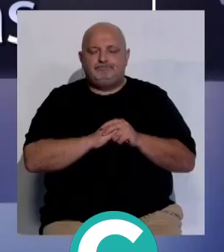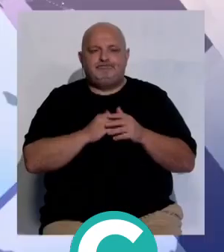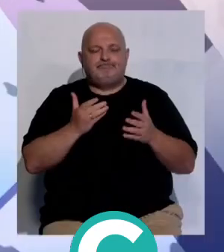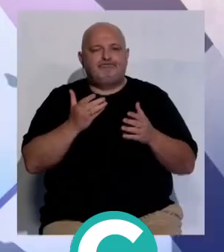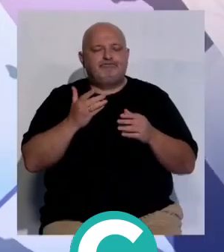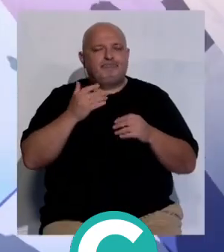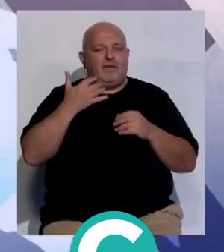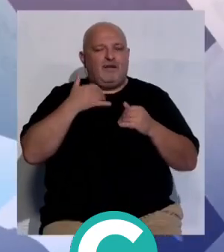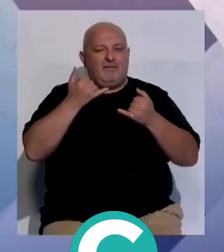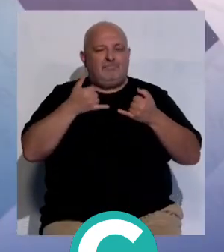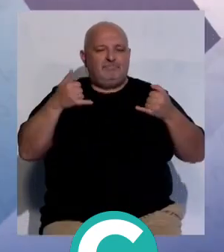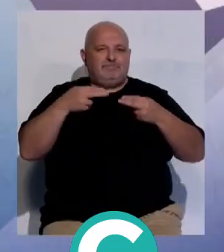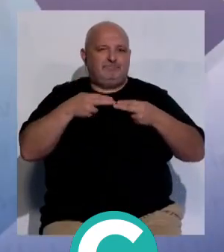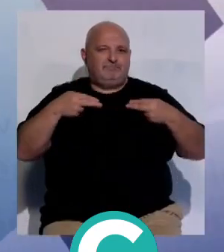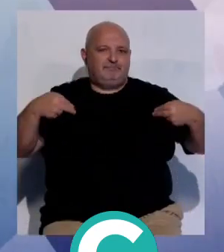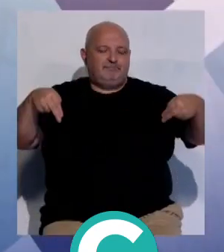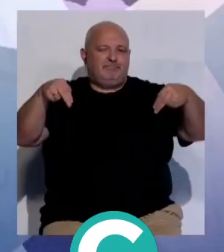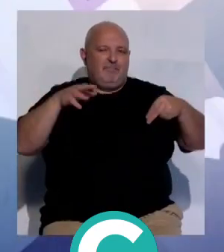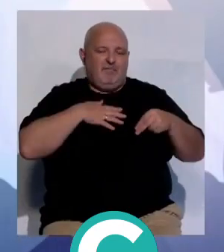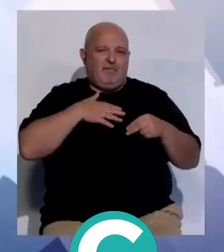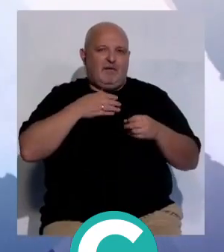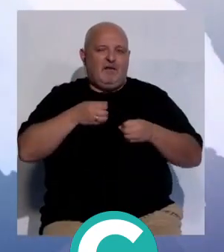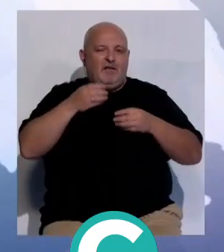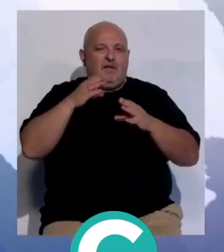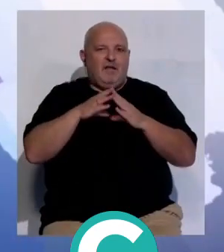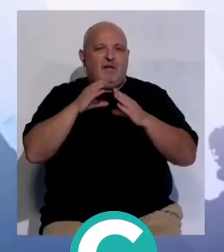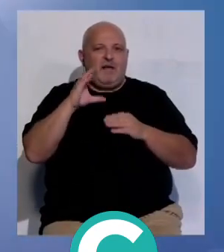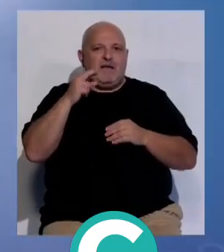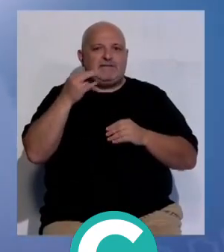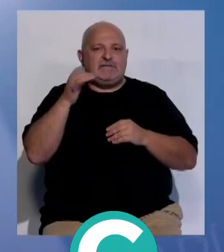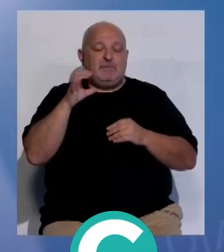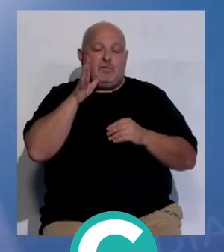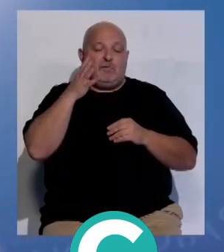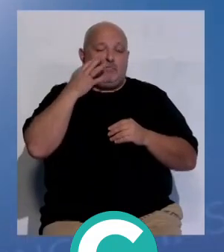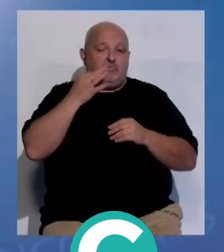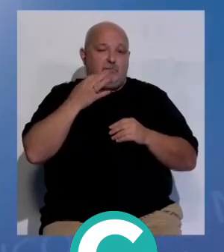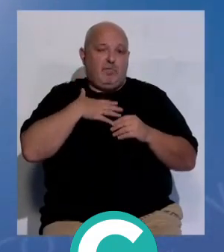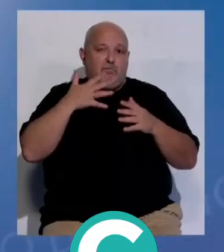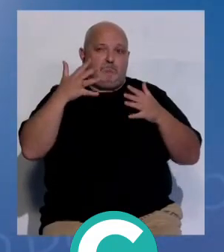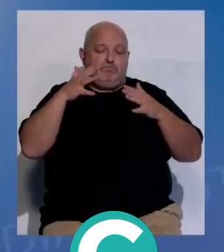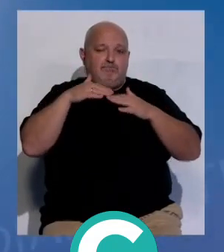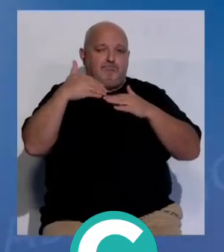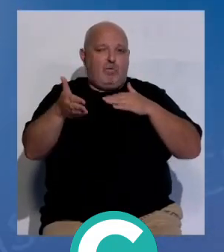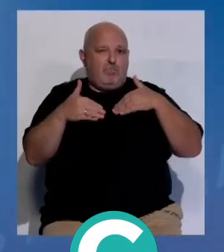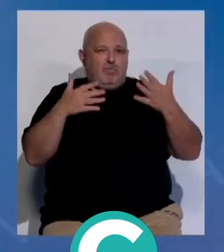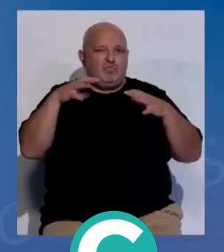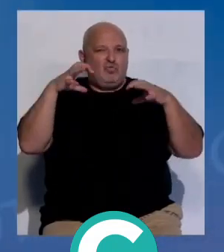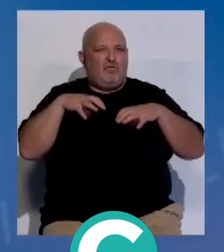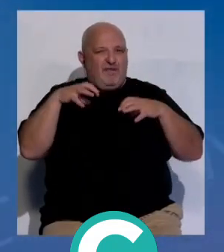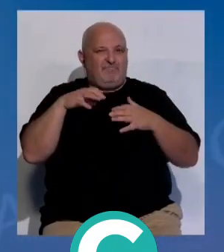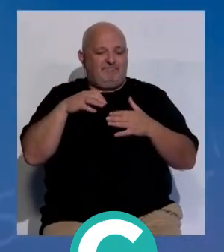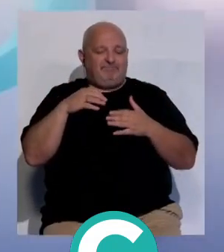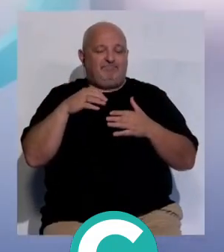Precintado el entorno de la parroquia castrense ante el posible riesgo de más derrumbes con las lluvias.